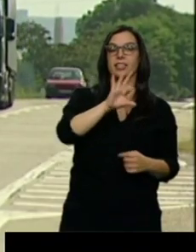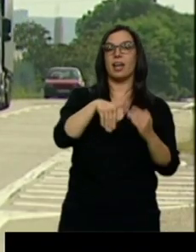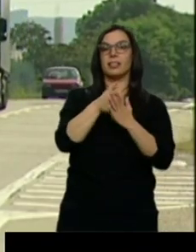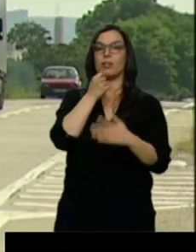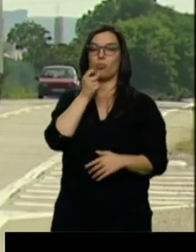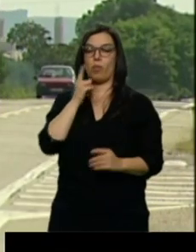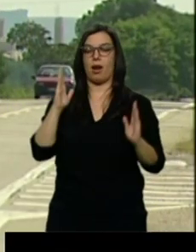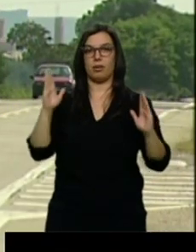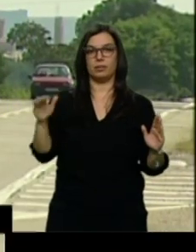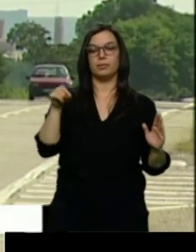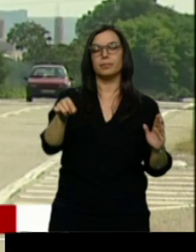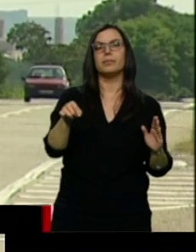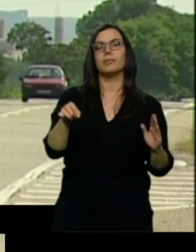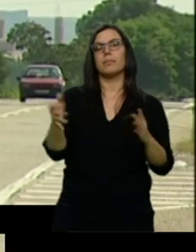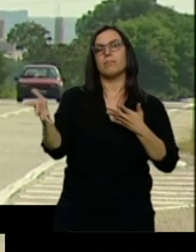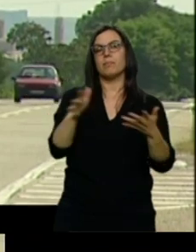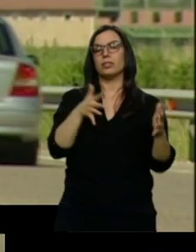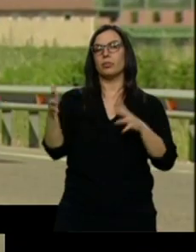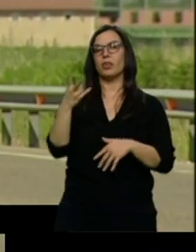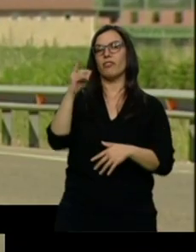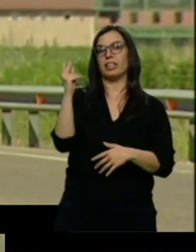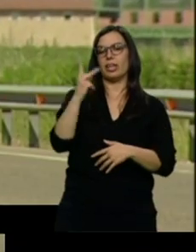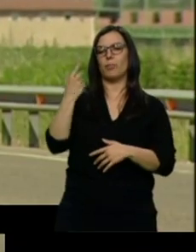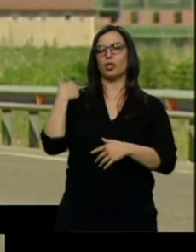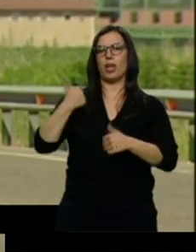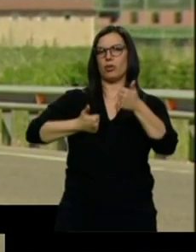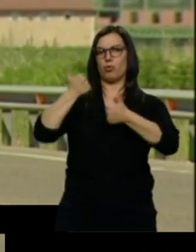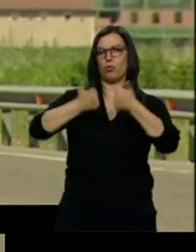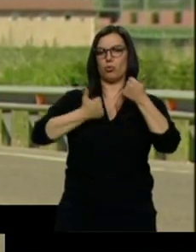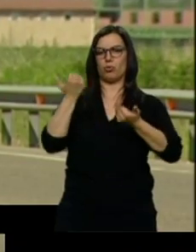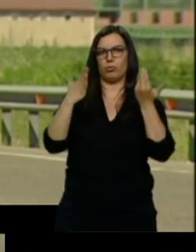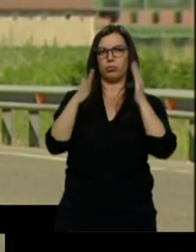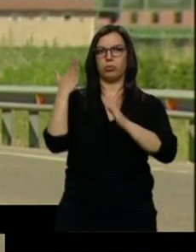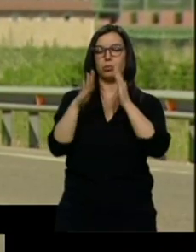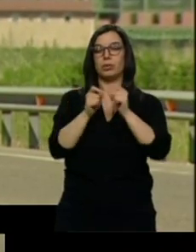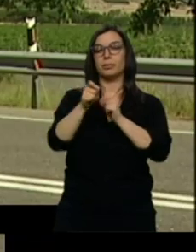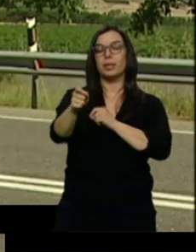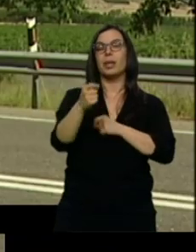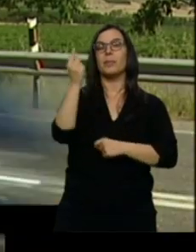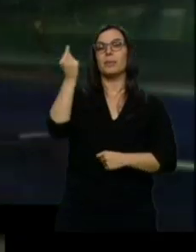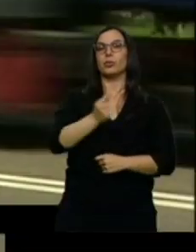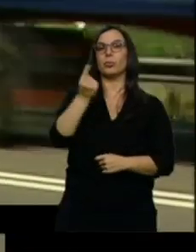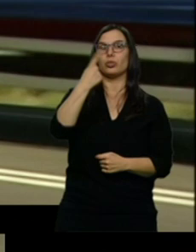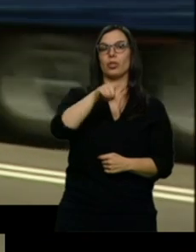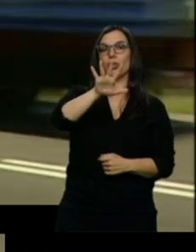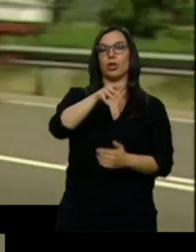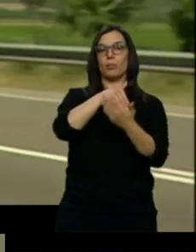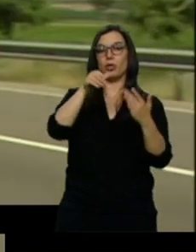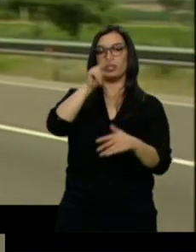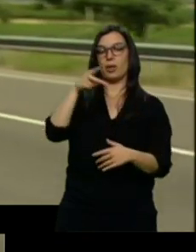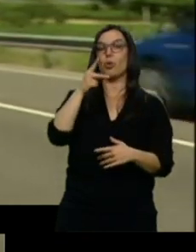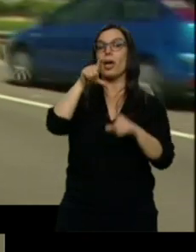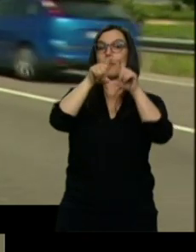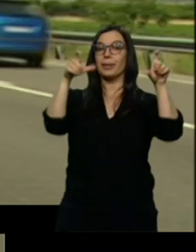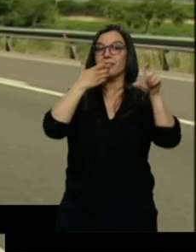Son algo más de 20 kilómetros y su presupuesto supera ligeramente los 105 millones de euros. Las empresas interesadas tienen hasta el